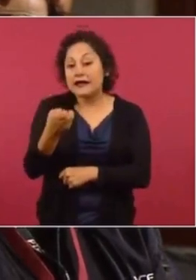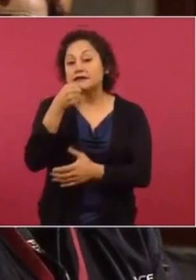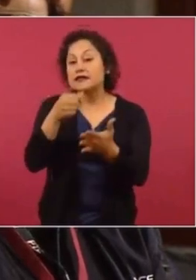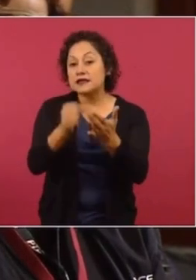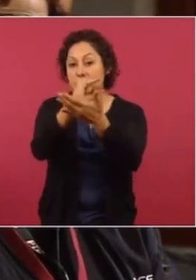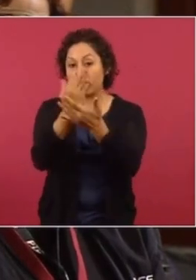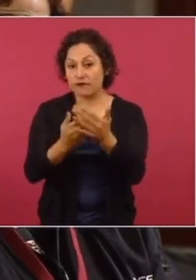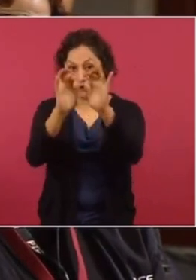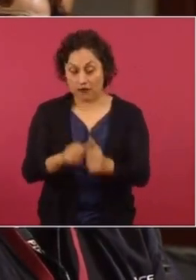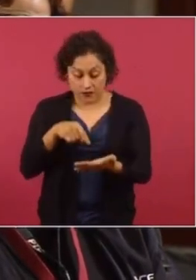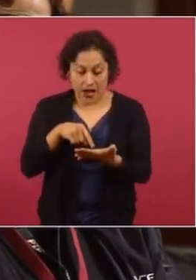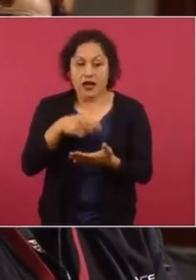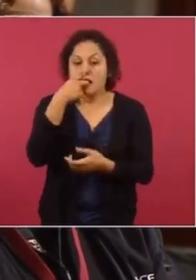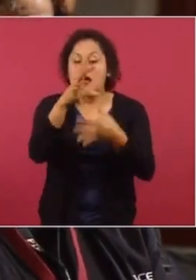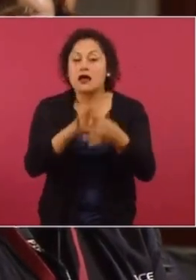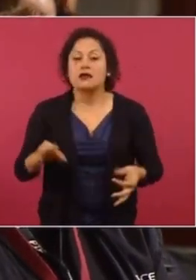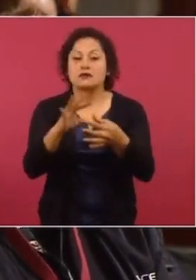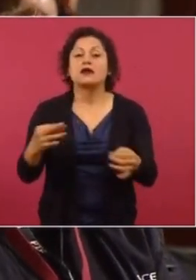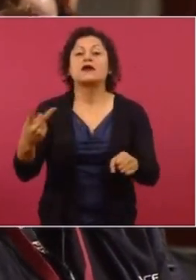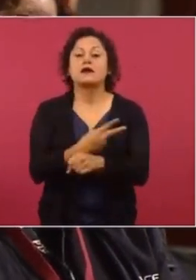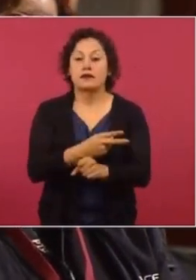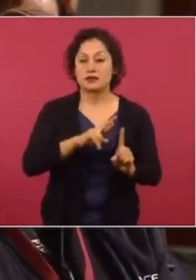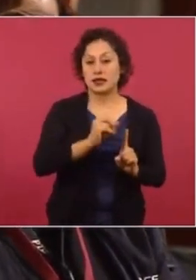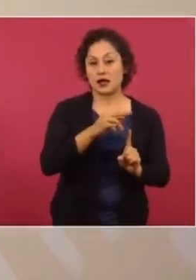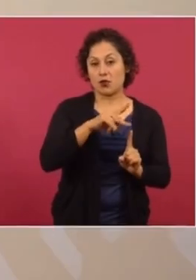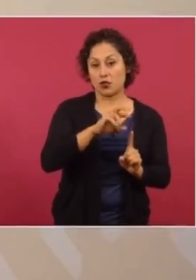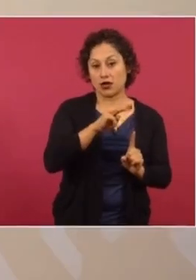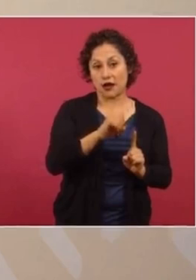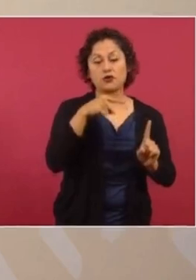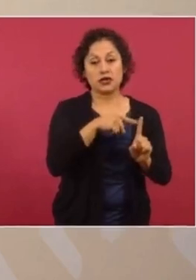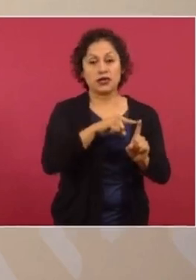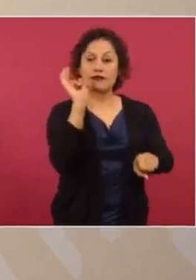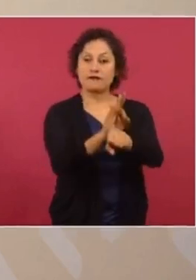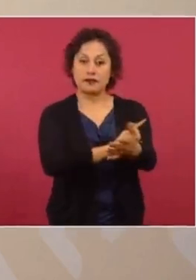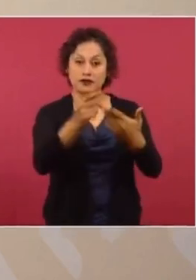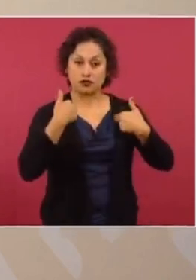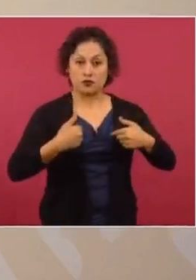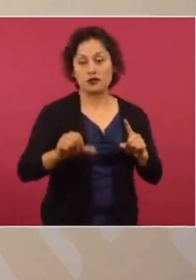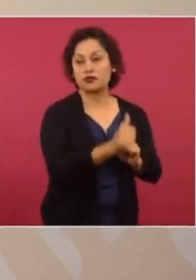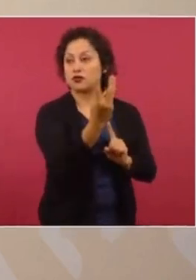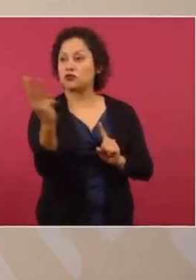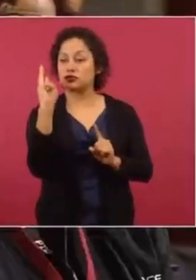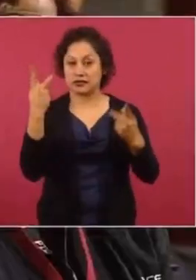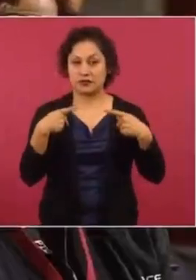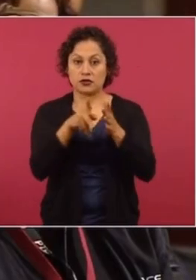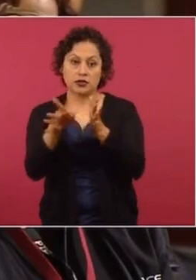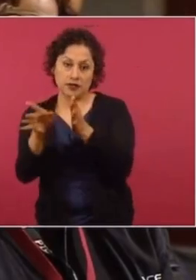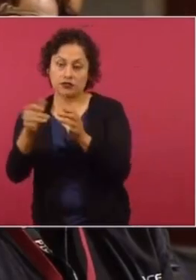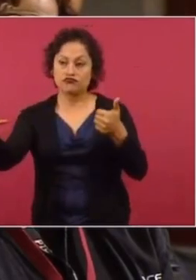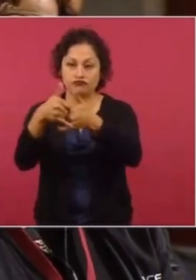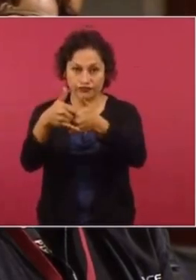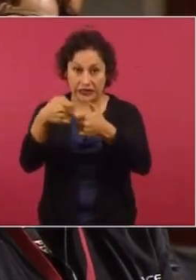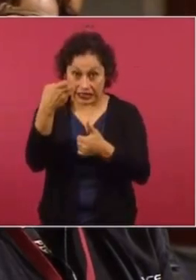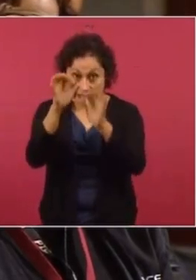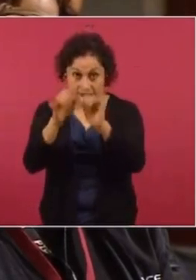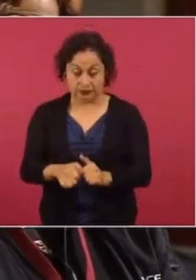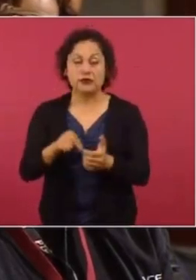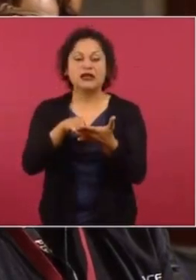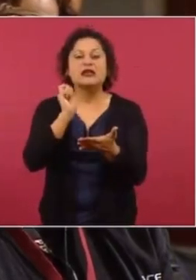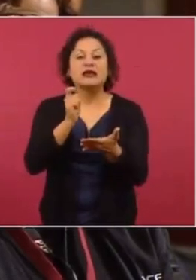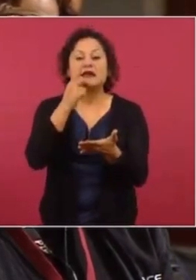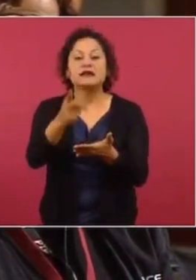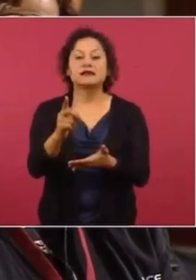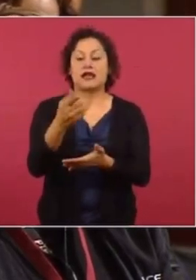da cuenta de las comunicaciones telefónicas que tuvo Raimundo Ramos, un defensor de derechos humanos, con tres periodistas. Estas comunicaciones, presidente, se trataron de chats